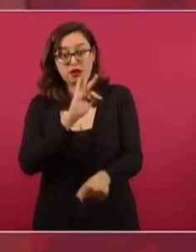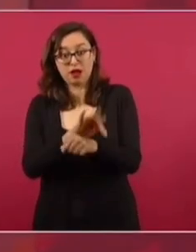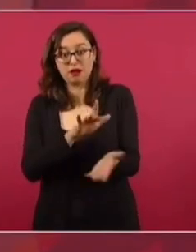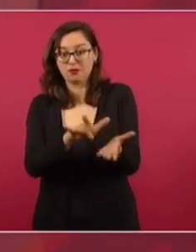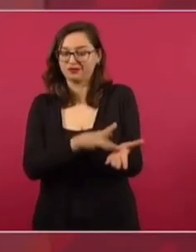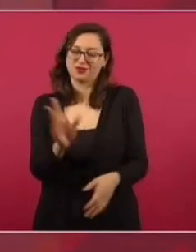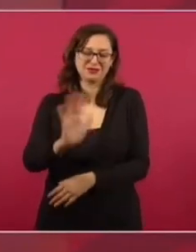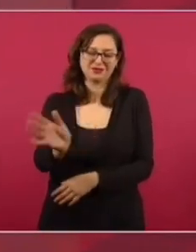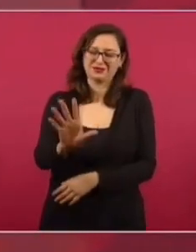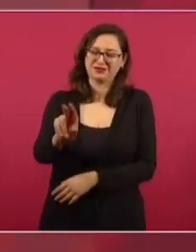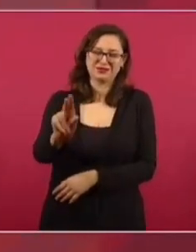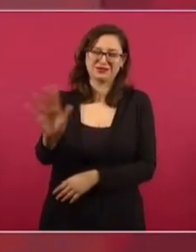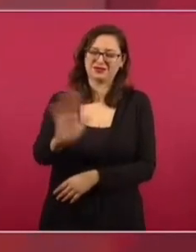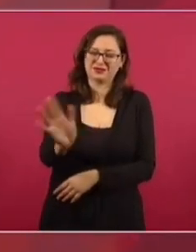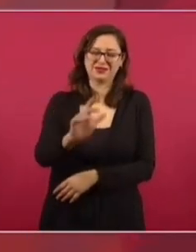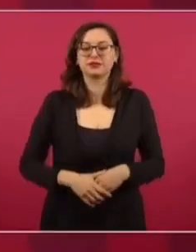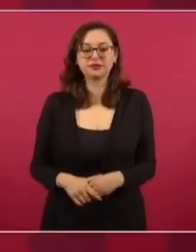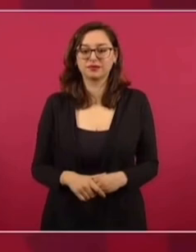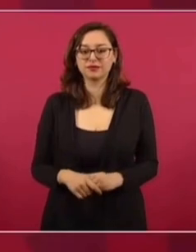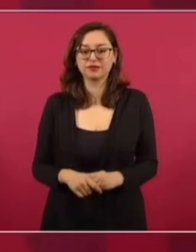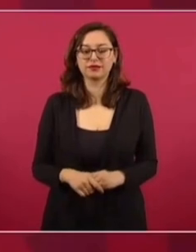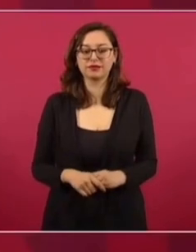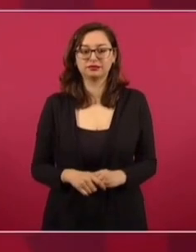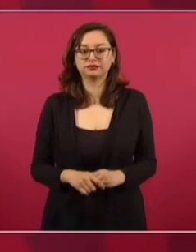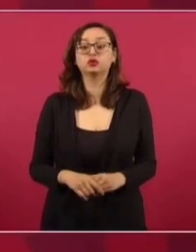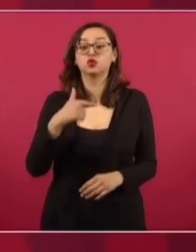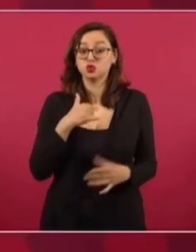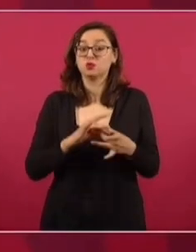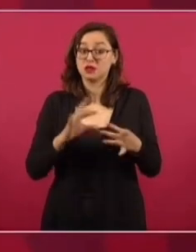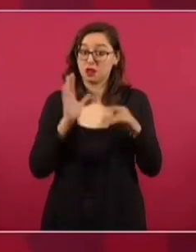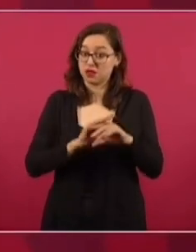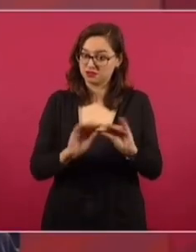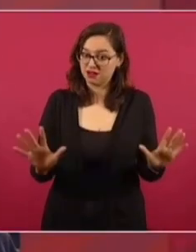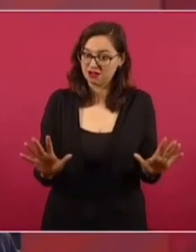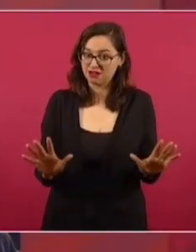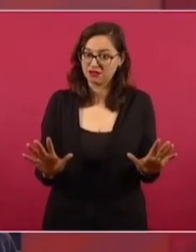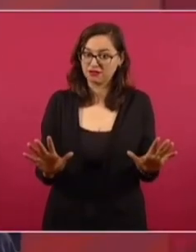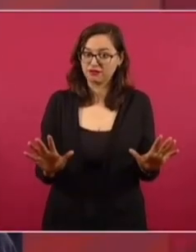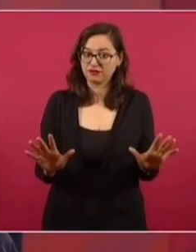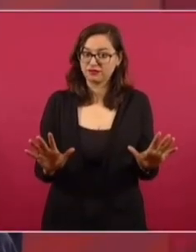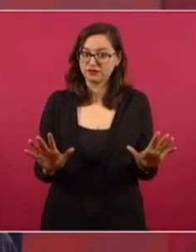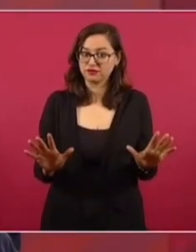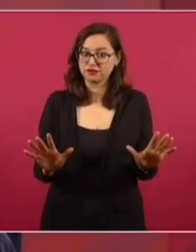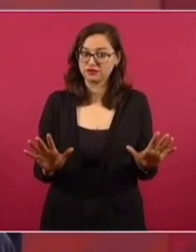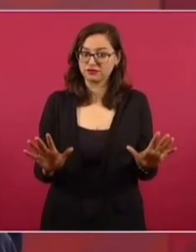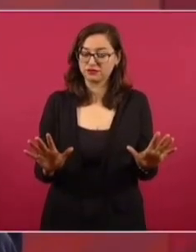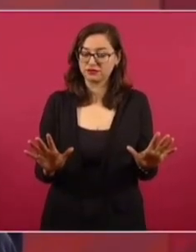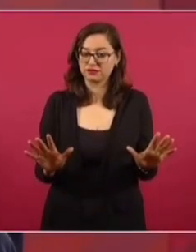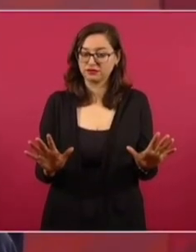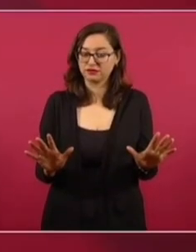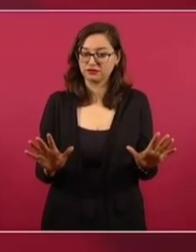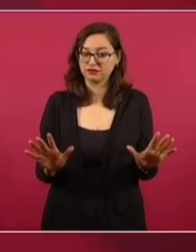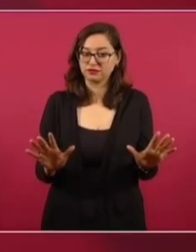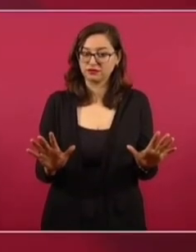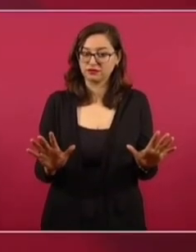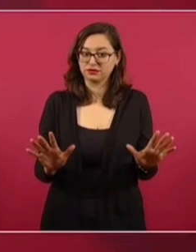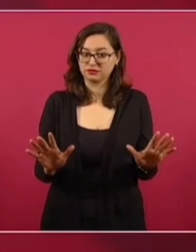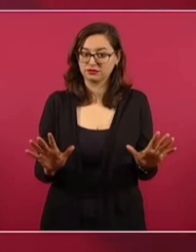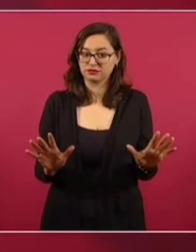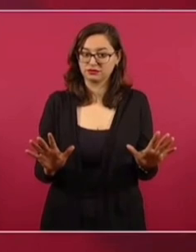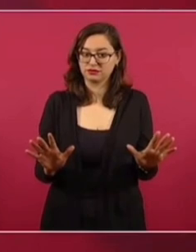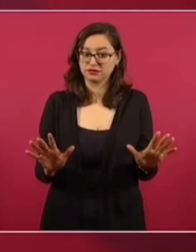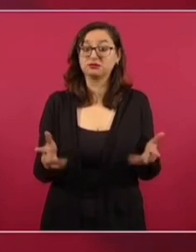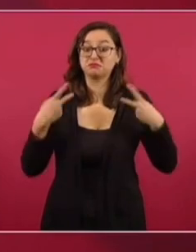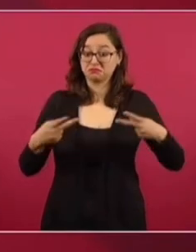no, no, no, de ninguna manera. Y cada vez voy a ser más claro. Quien esté en contra de